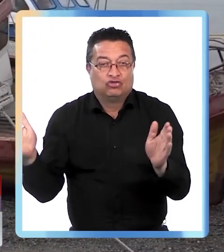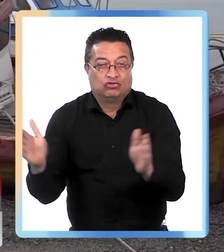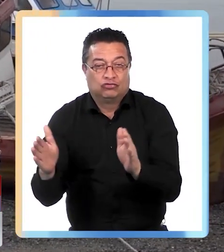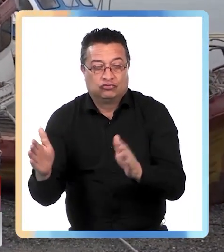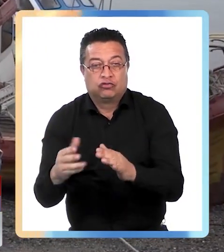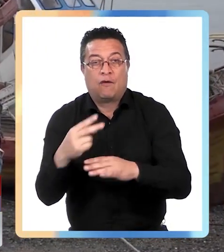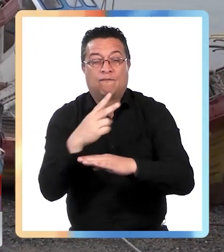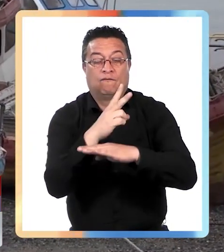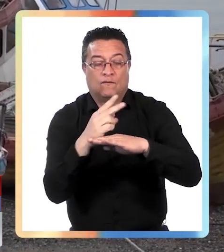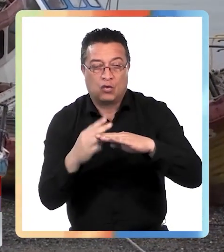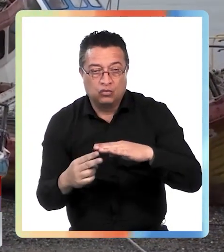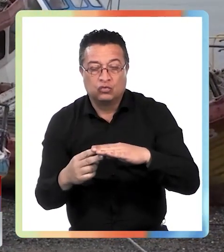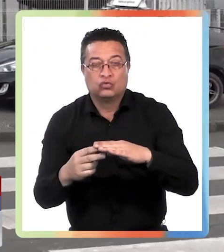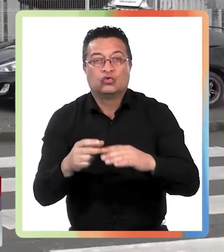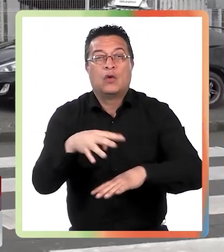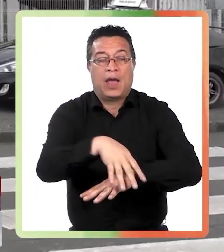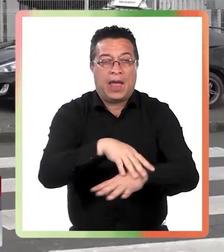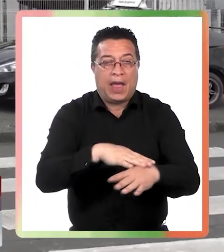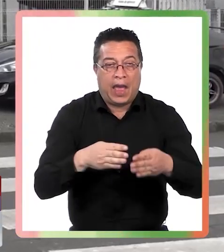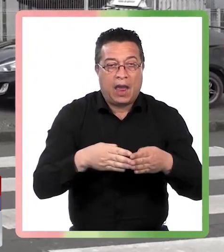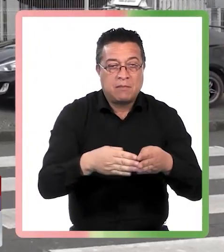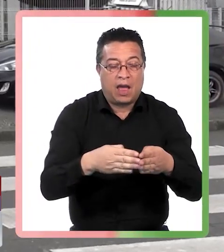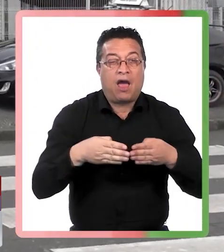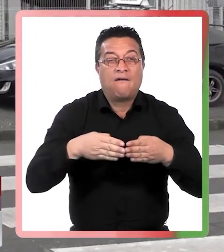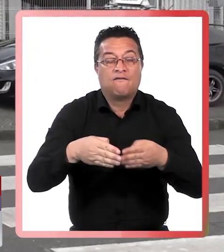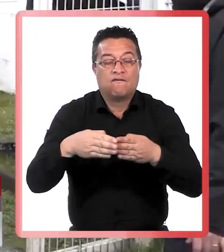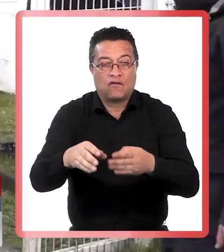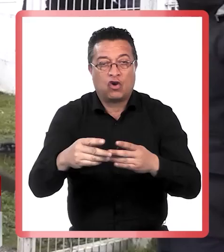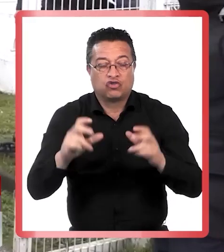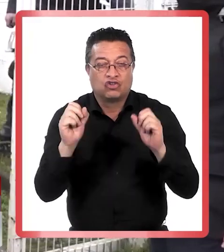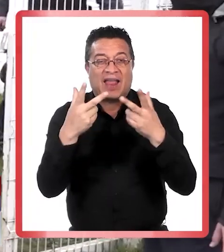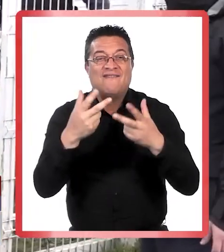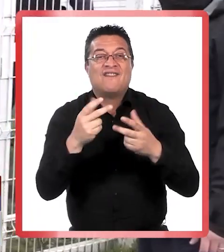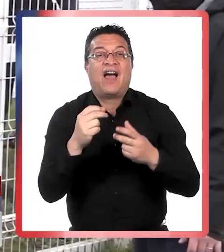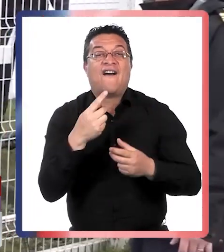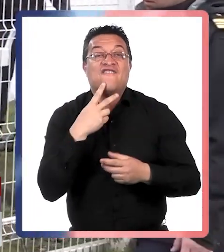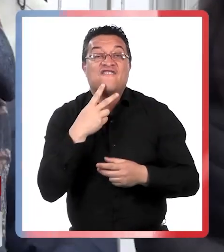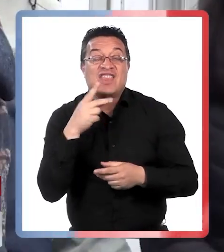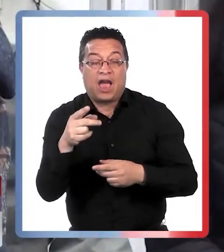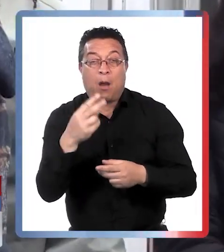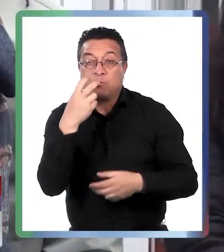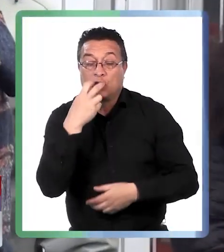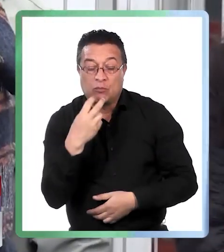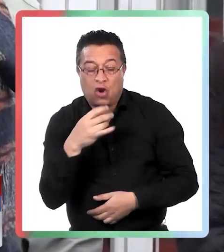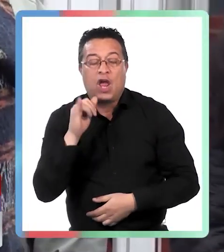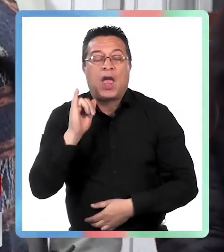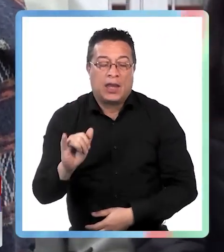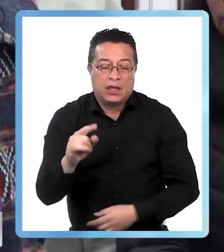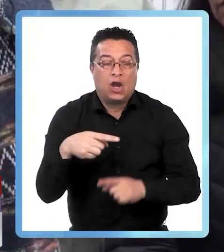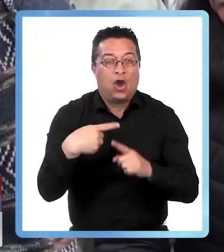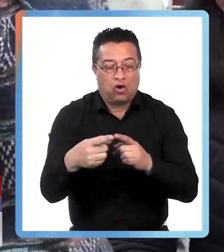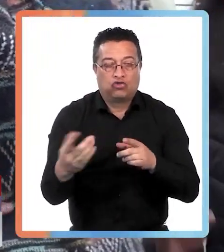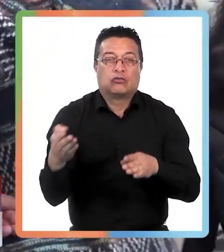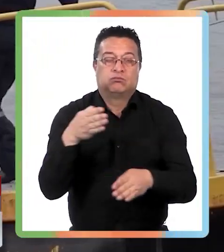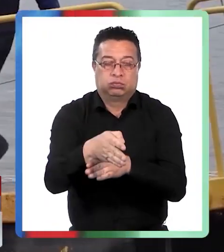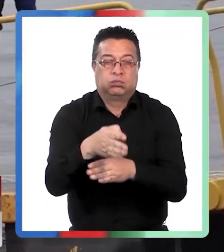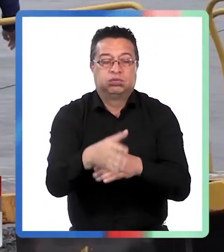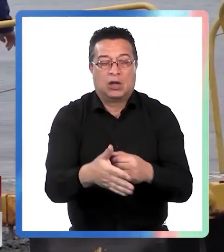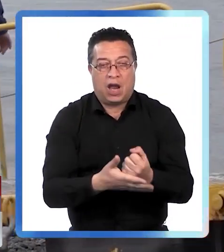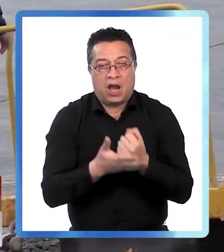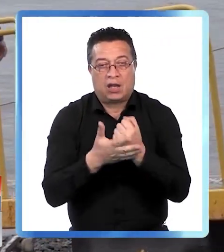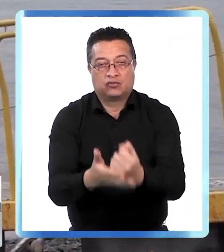artesanales, buzos, personal de la Armada, botes salvavidas de Portomont, entre otros medios que se sumaron a estos